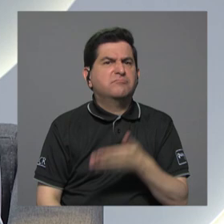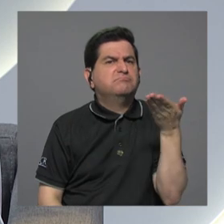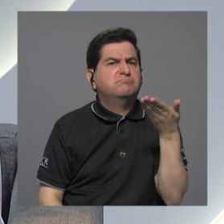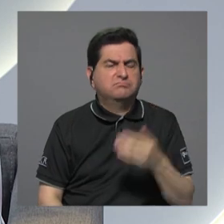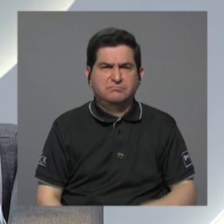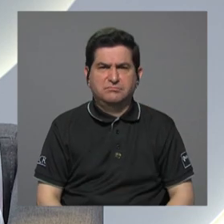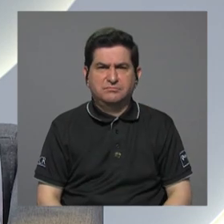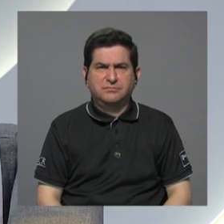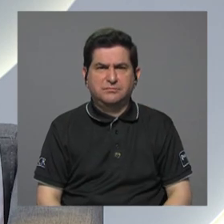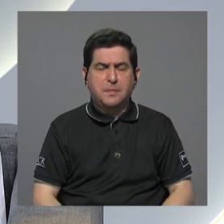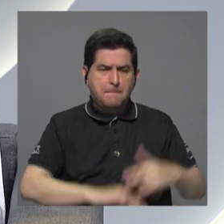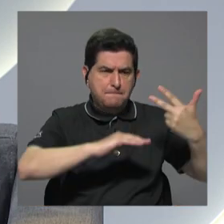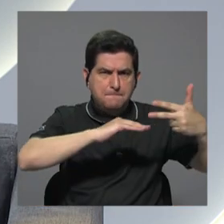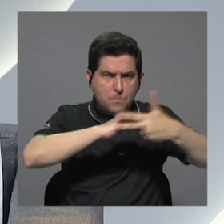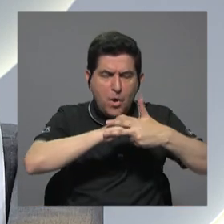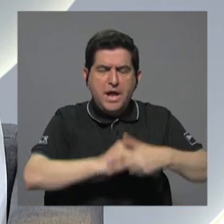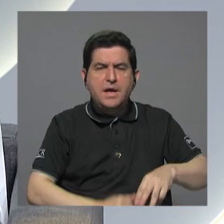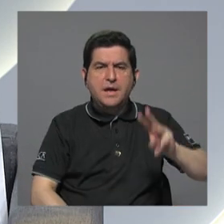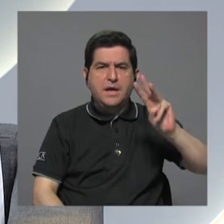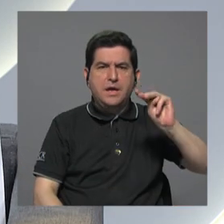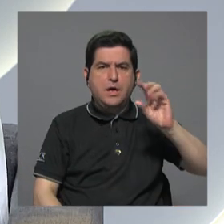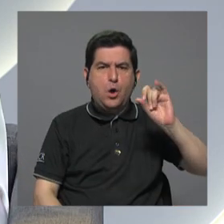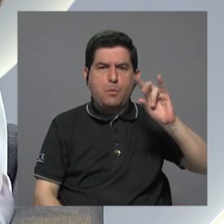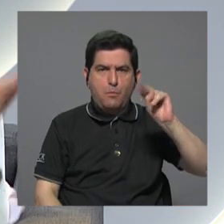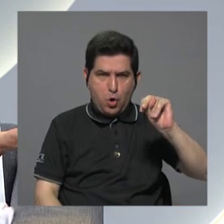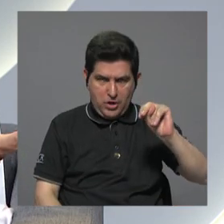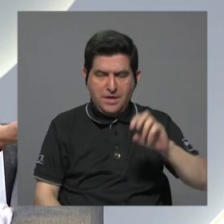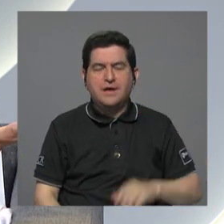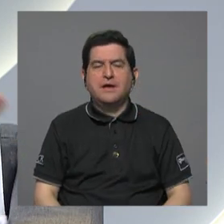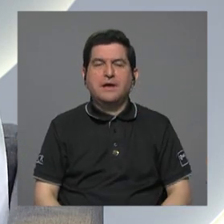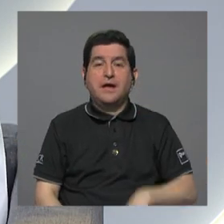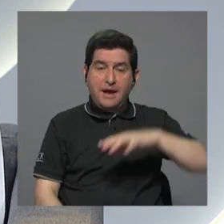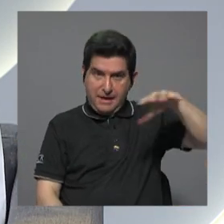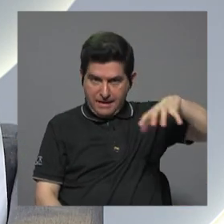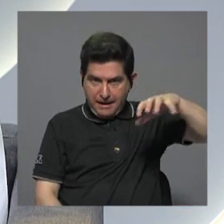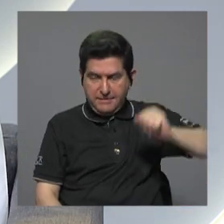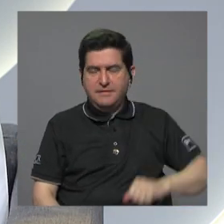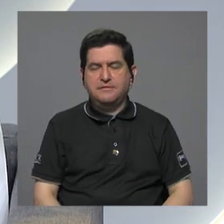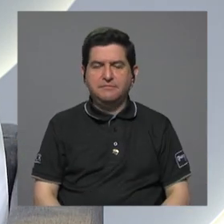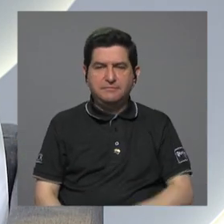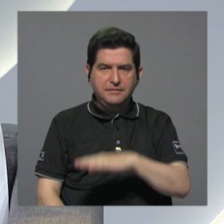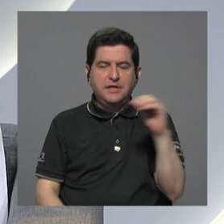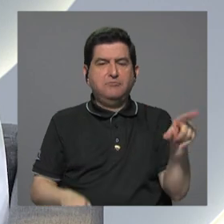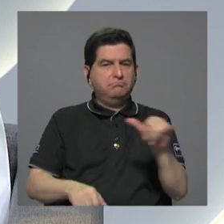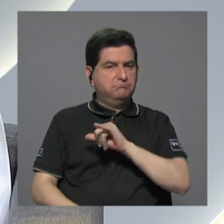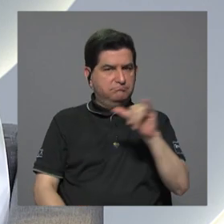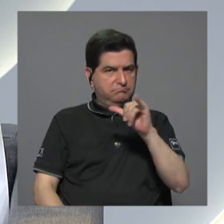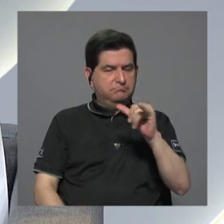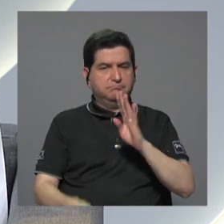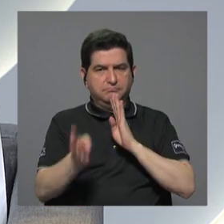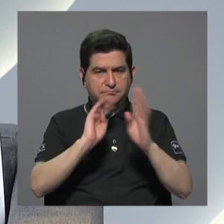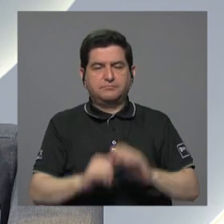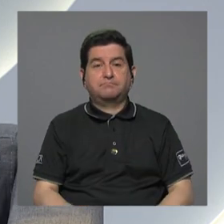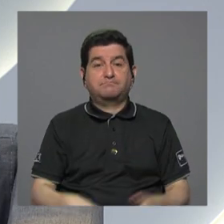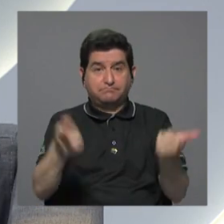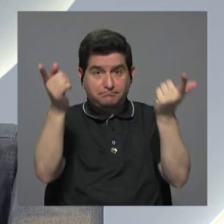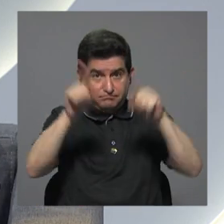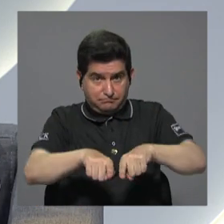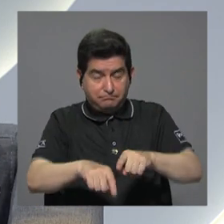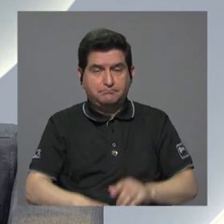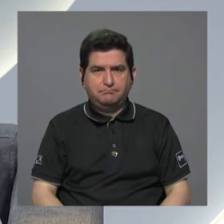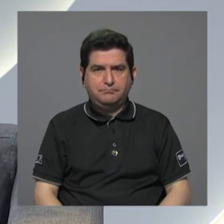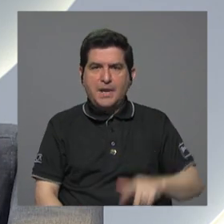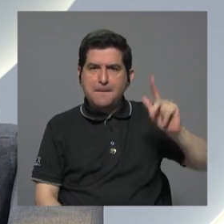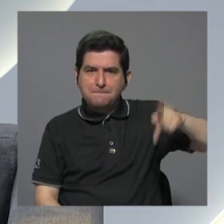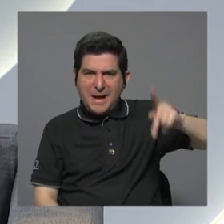los muelles de Moín, bueno, más bien del Atlántico, ¿verdad? Y estamos hablando también de lo que sucede en